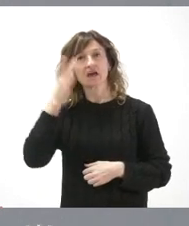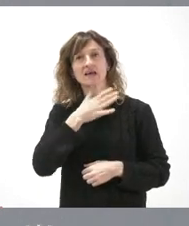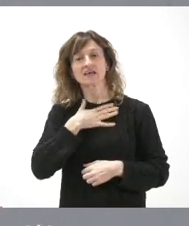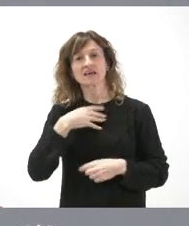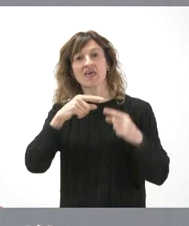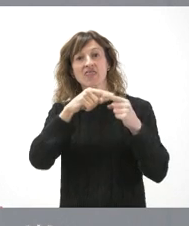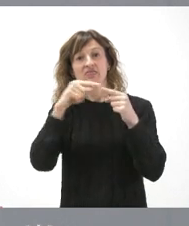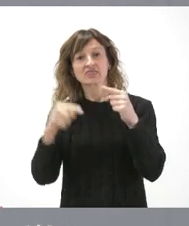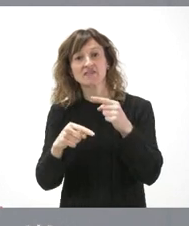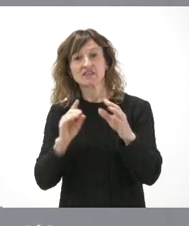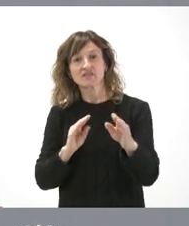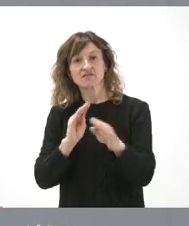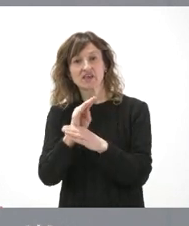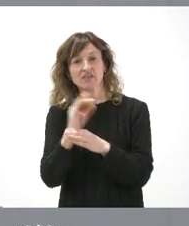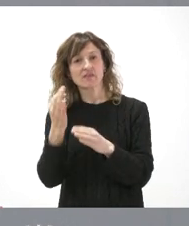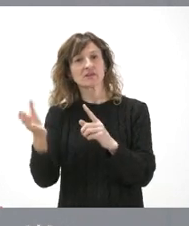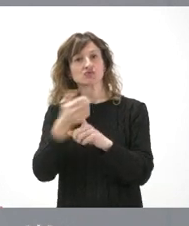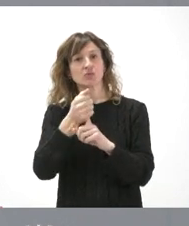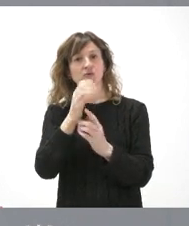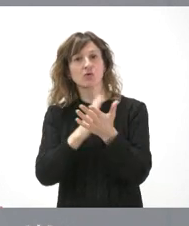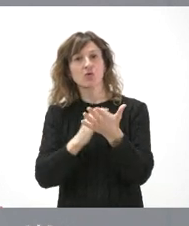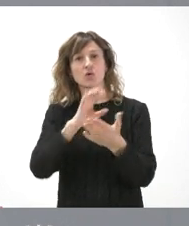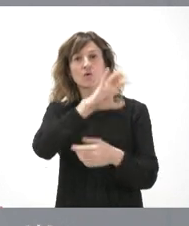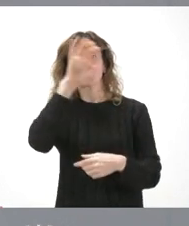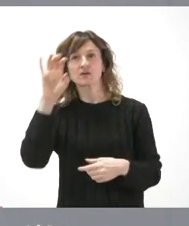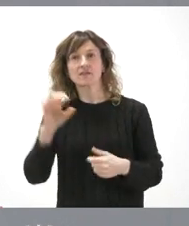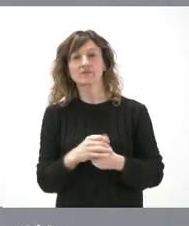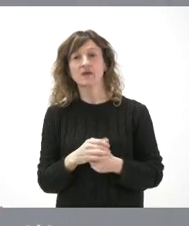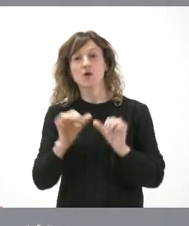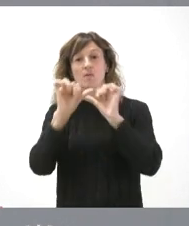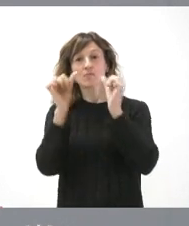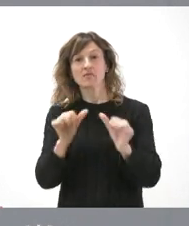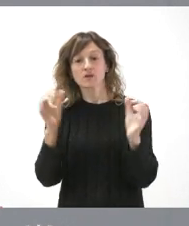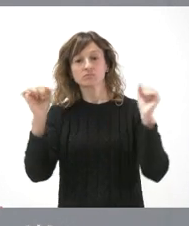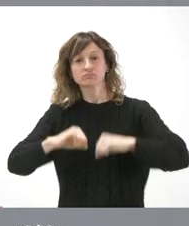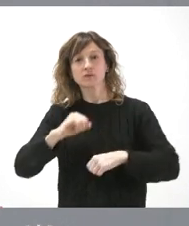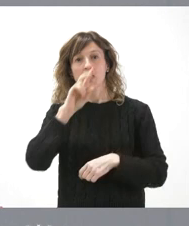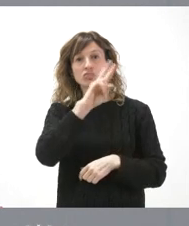déficit de financiación que tenemos las comunidades autónomas. ¿Sabe usted que el modelo de financiación se acordó en el año 2009?